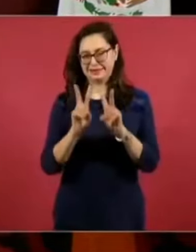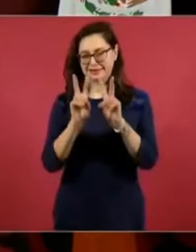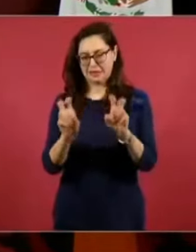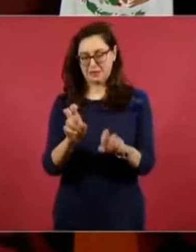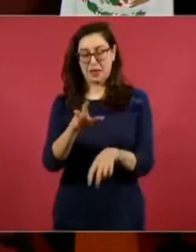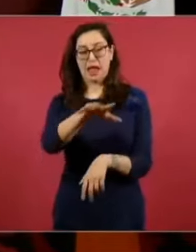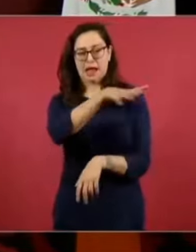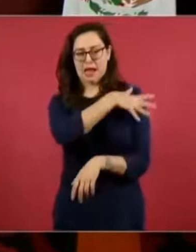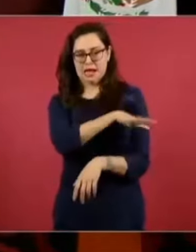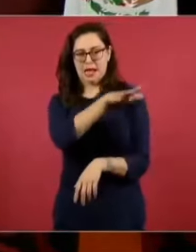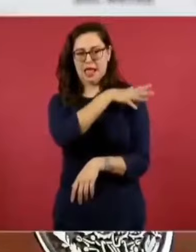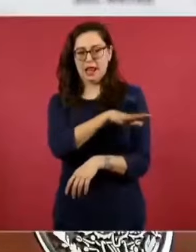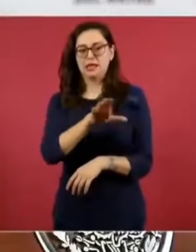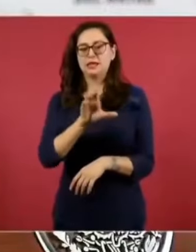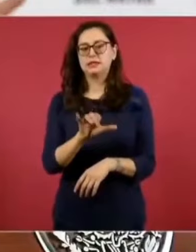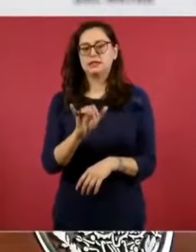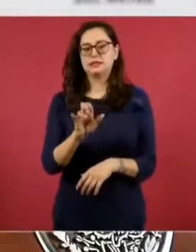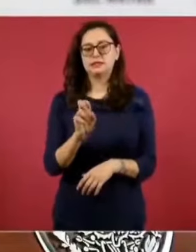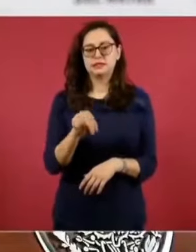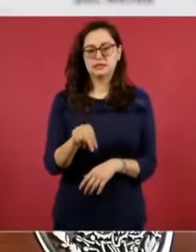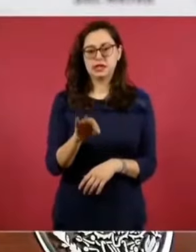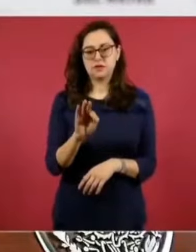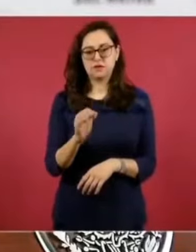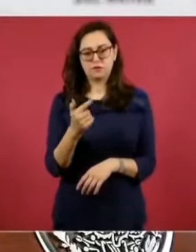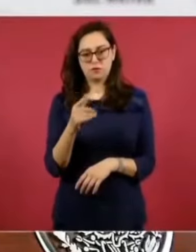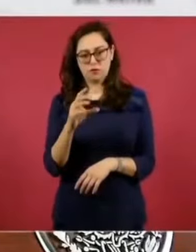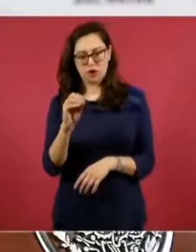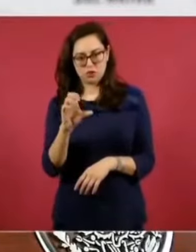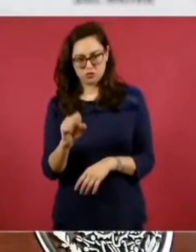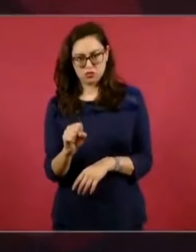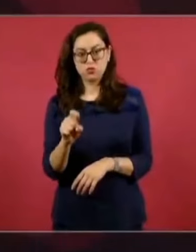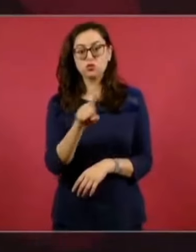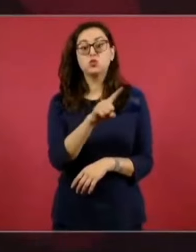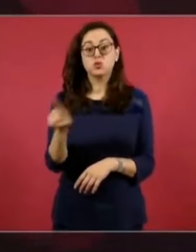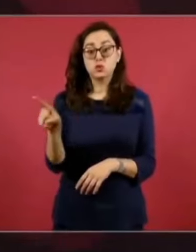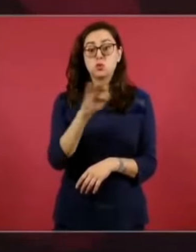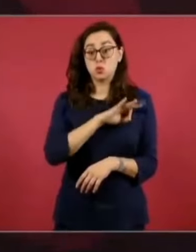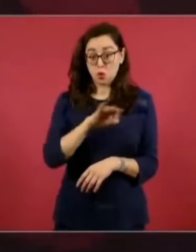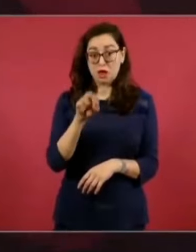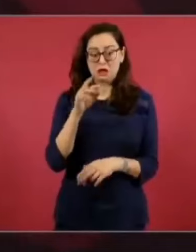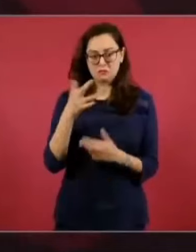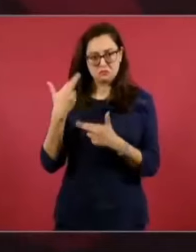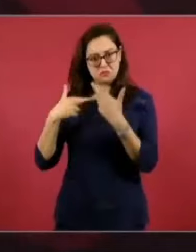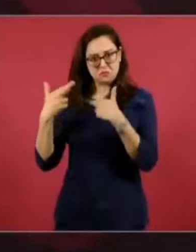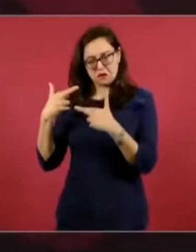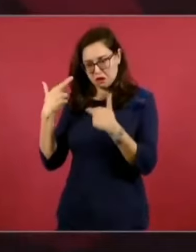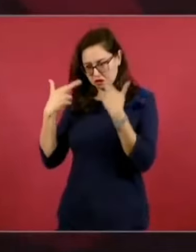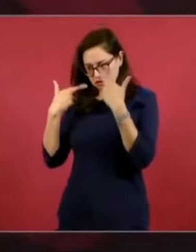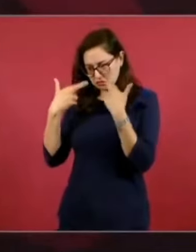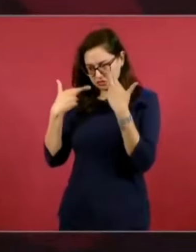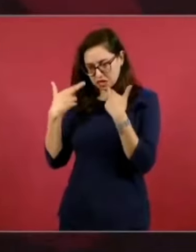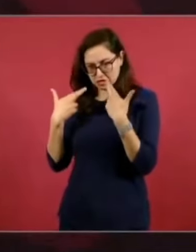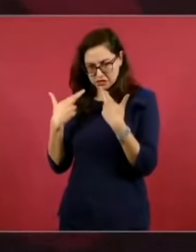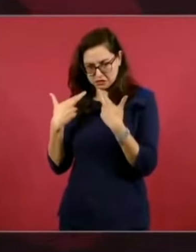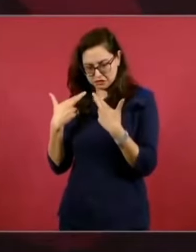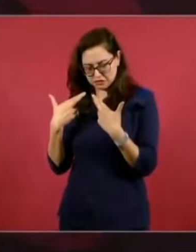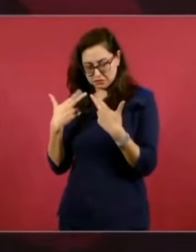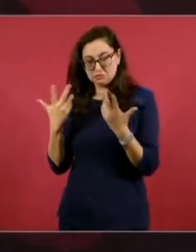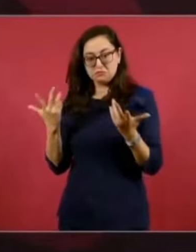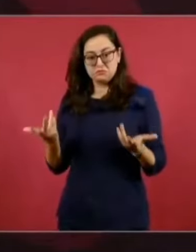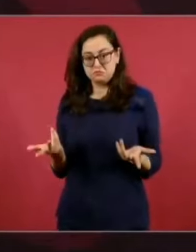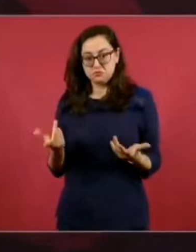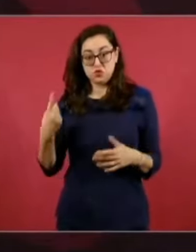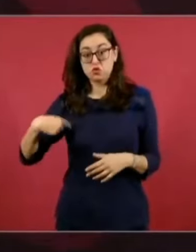dejamos pasar un tiempo, porque estaban